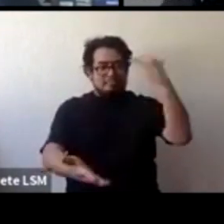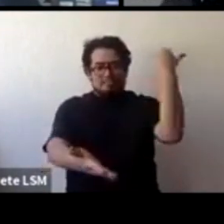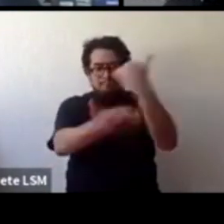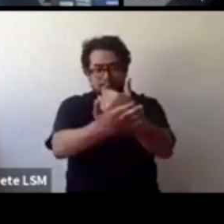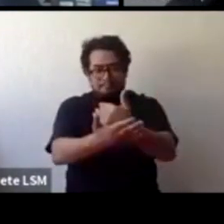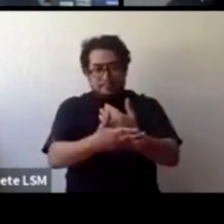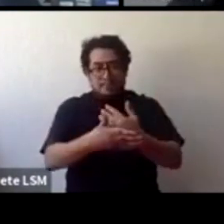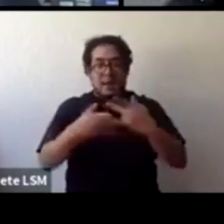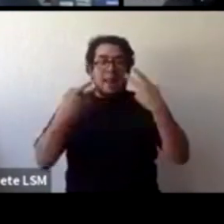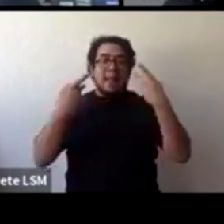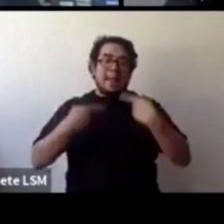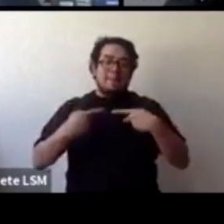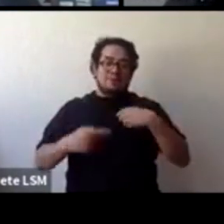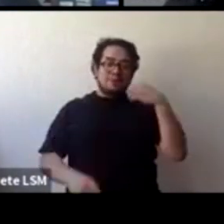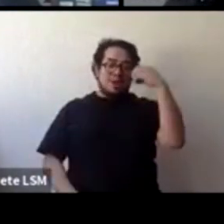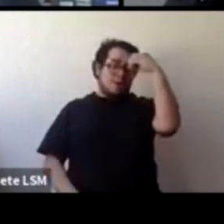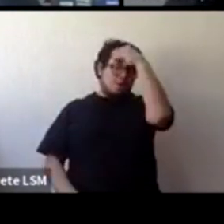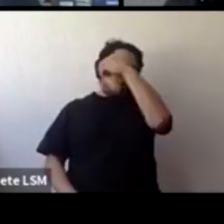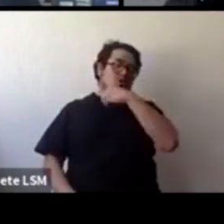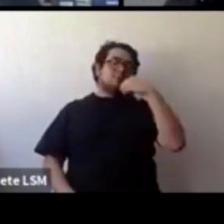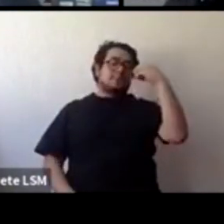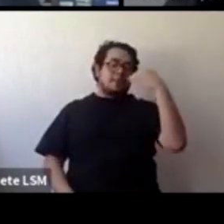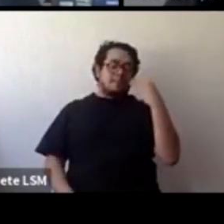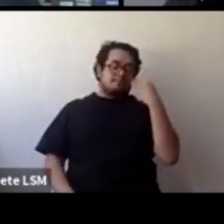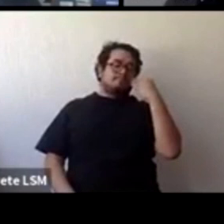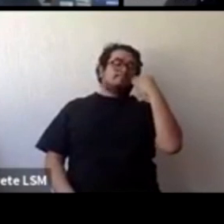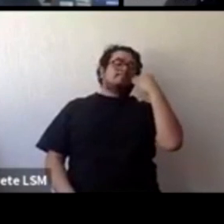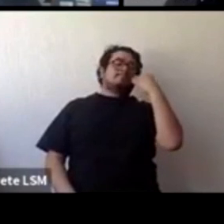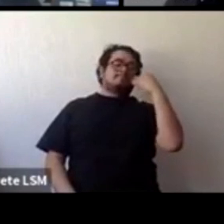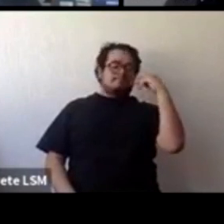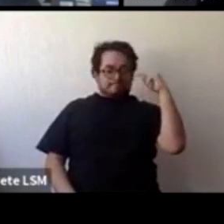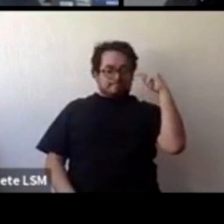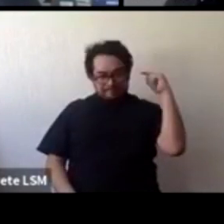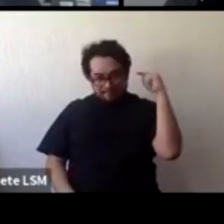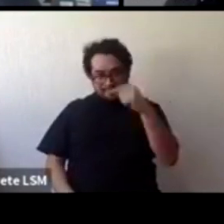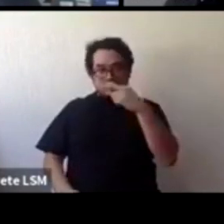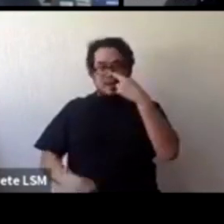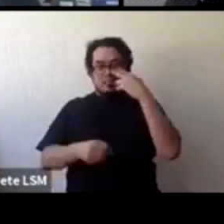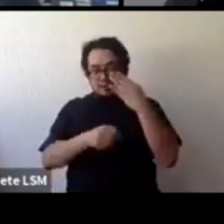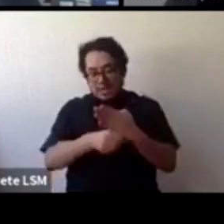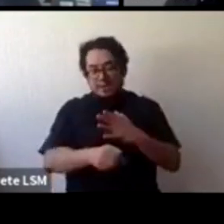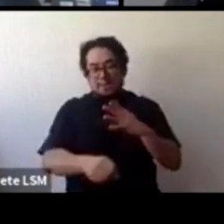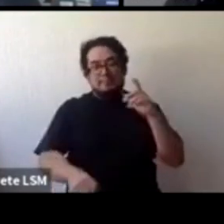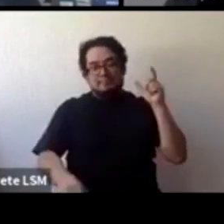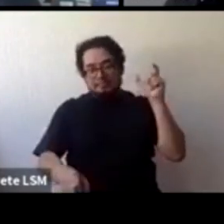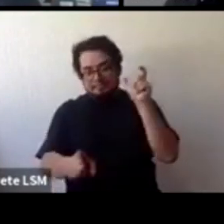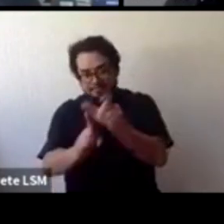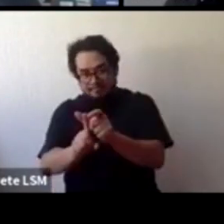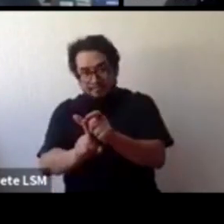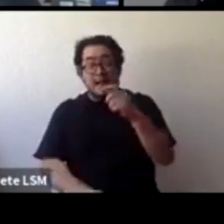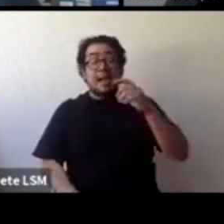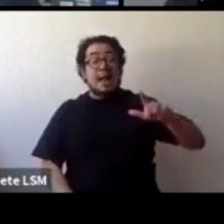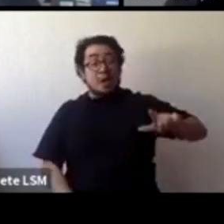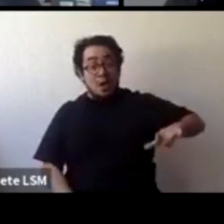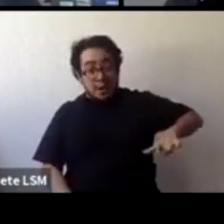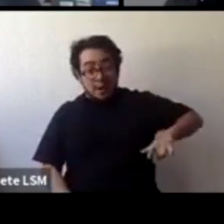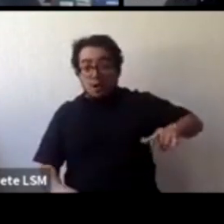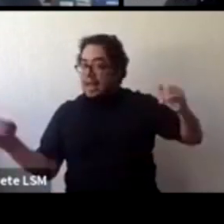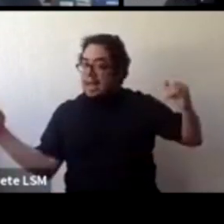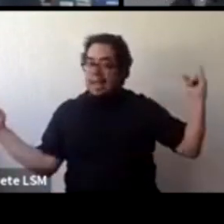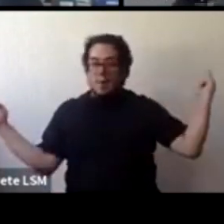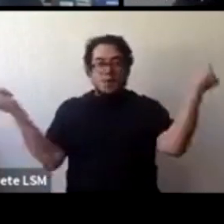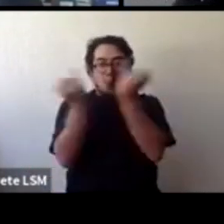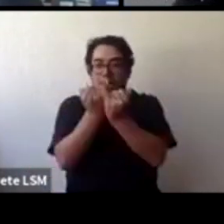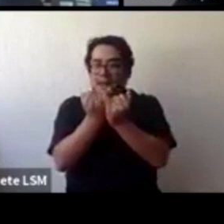las víctimas y menos los agresores, ¿no? Los que observamos el asunto. Y el Estado también necesita hacer su parte, ¿no? Yo creo